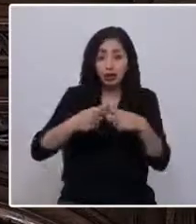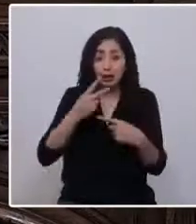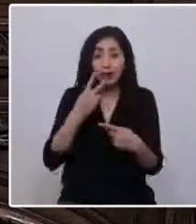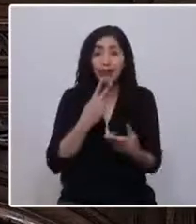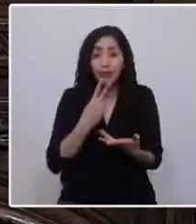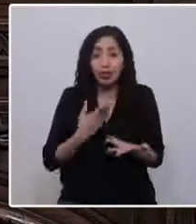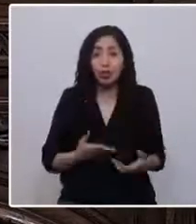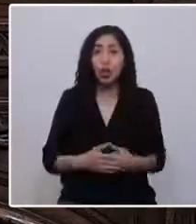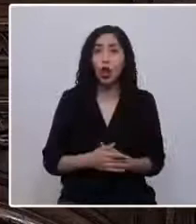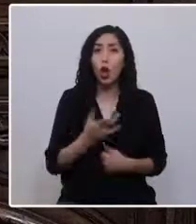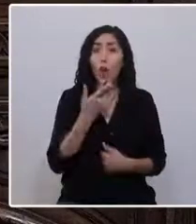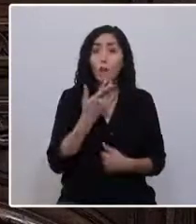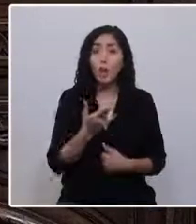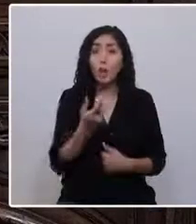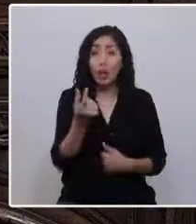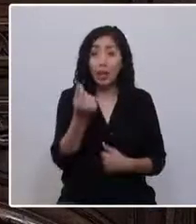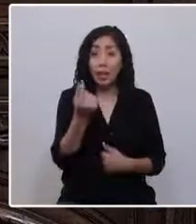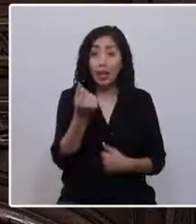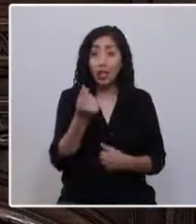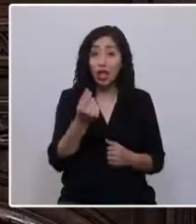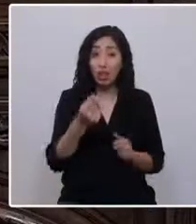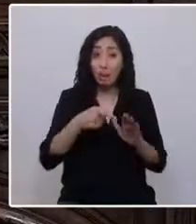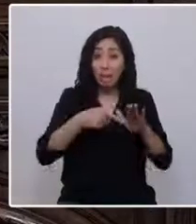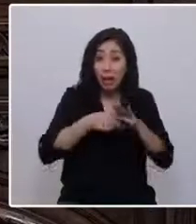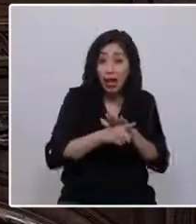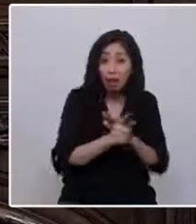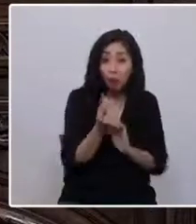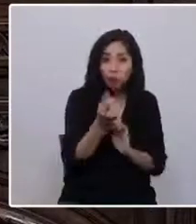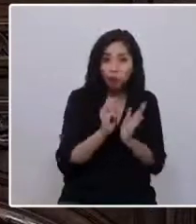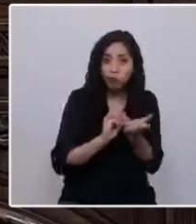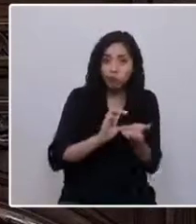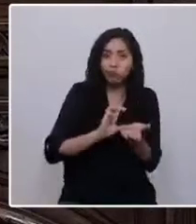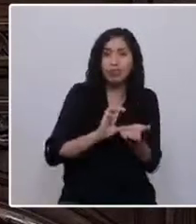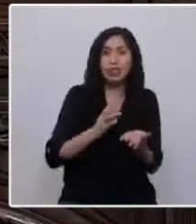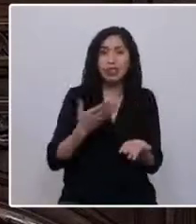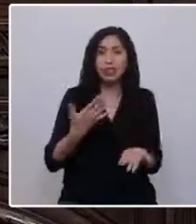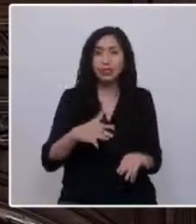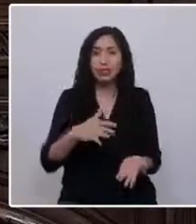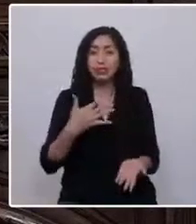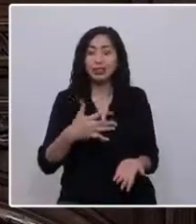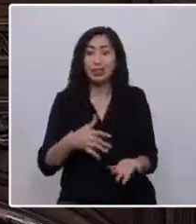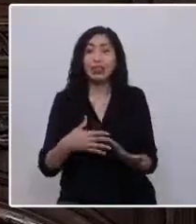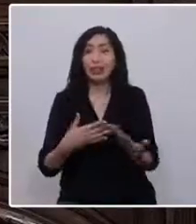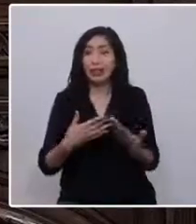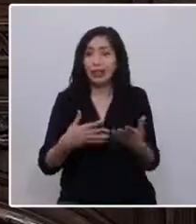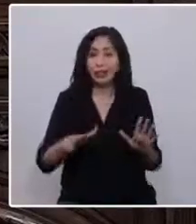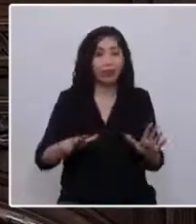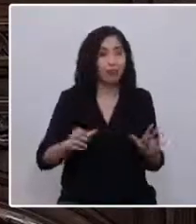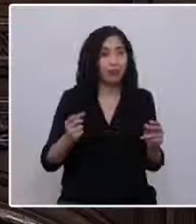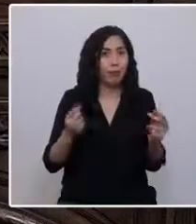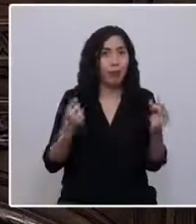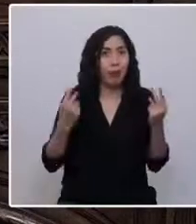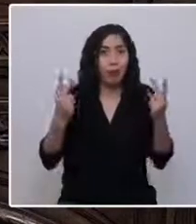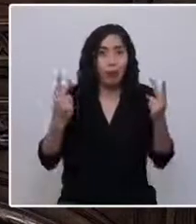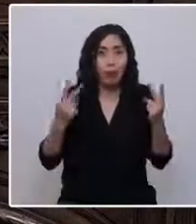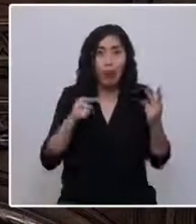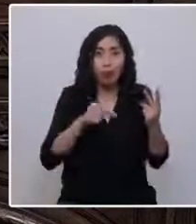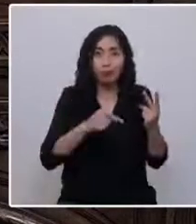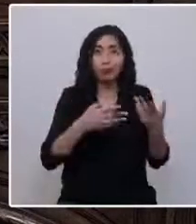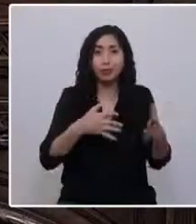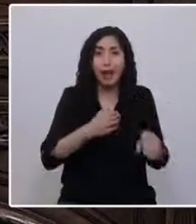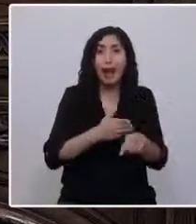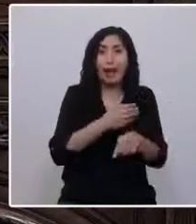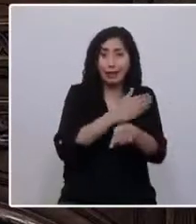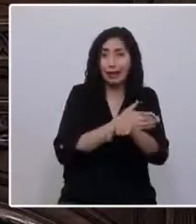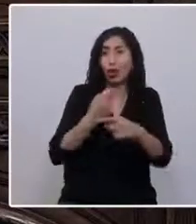alza del pasaje del metro fue la gota que rebasó el vaso. Vaso que ya estaba lleno de otros